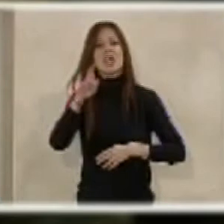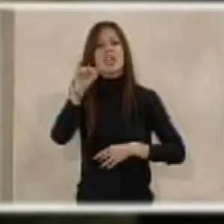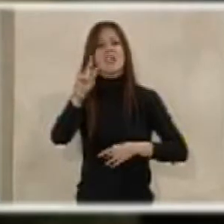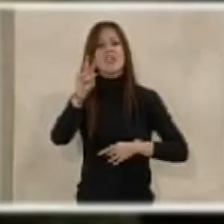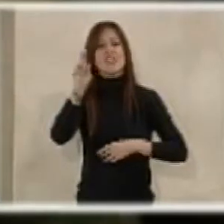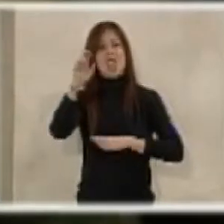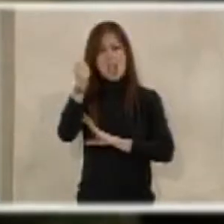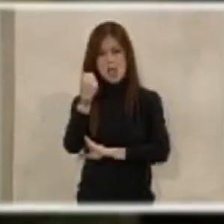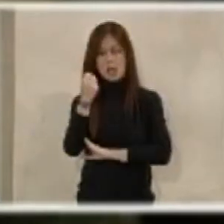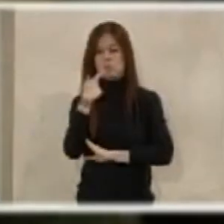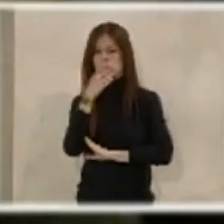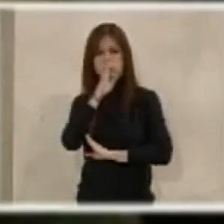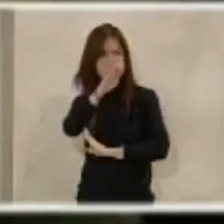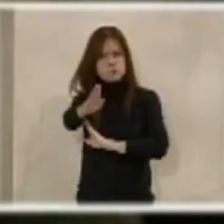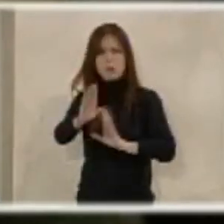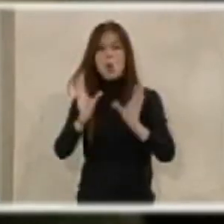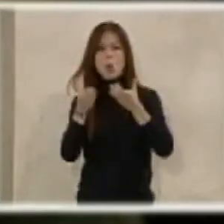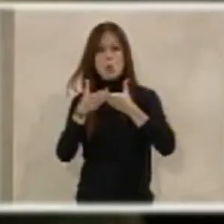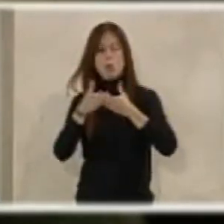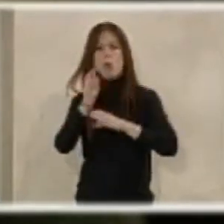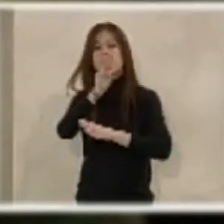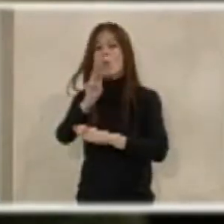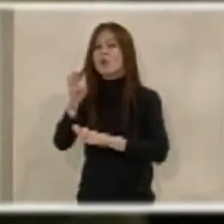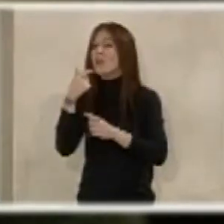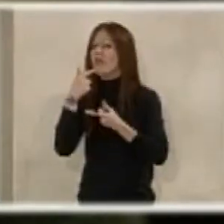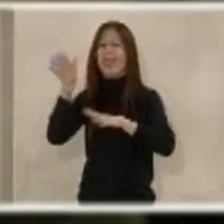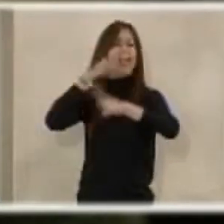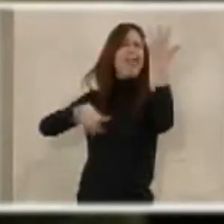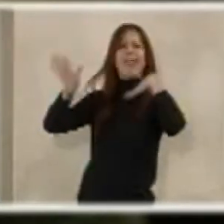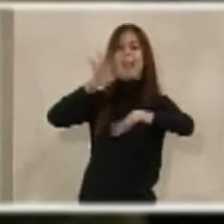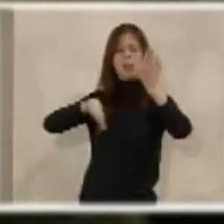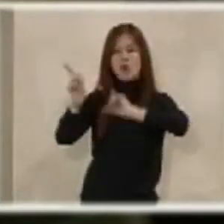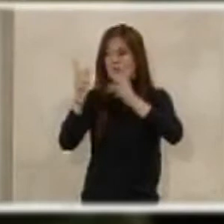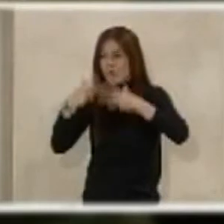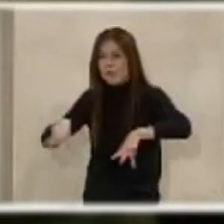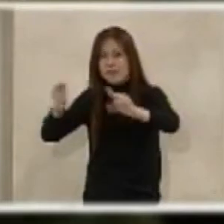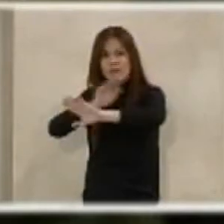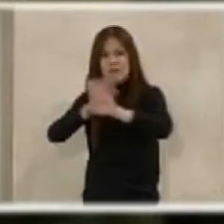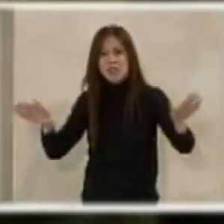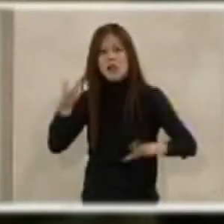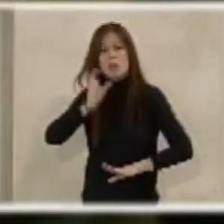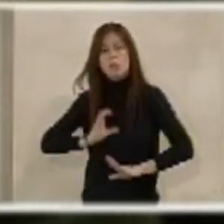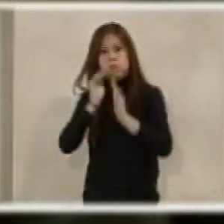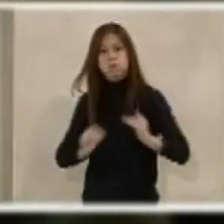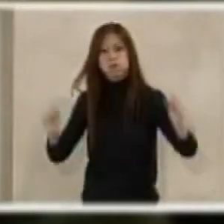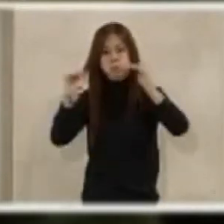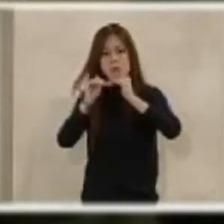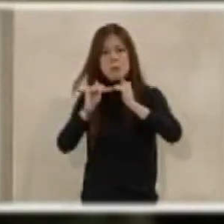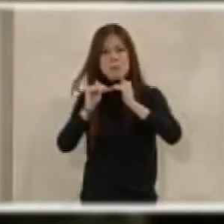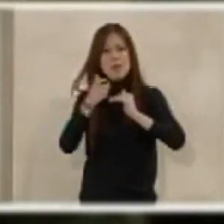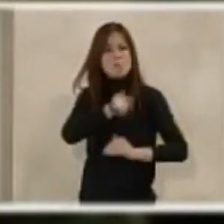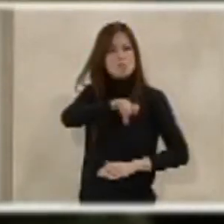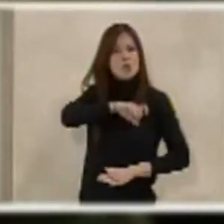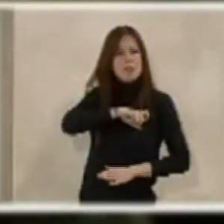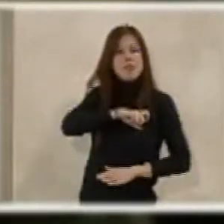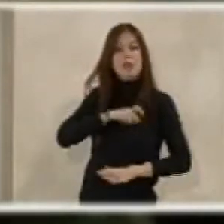directamente al Partido Popular que dejaran de marear la perdiz. La equiparación salarial de los